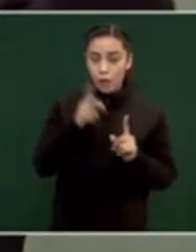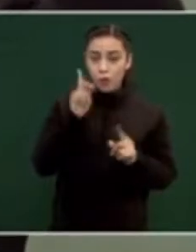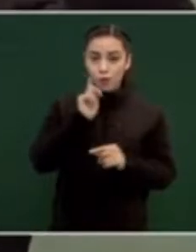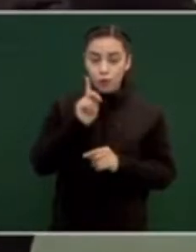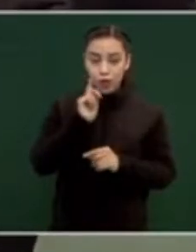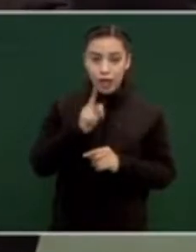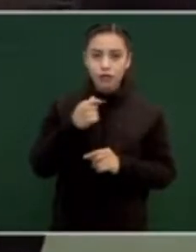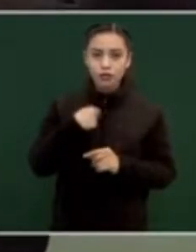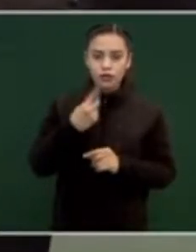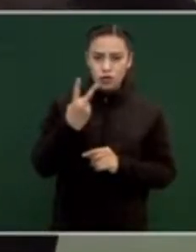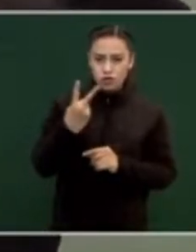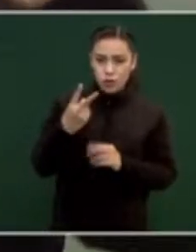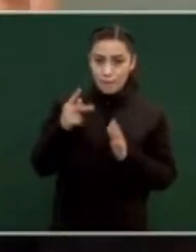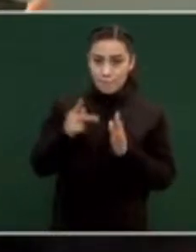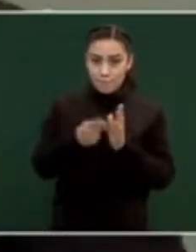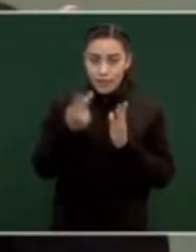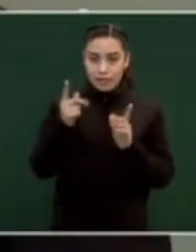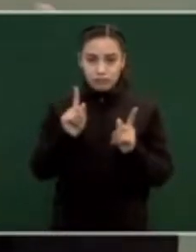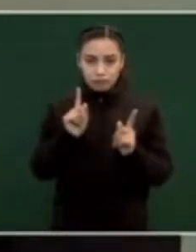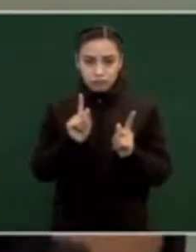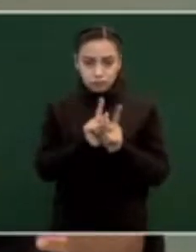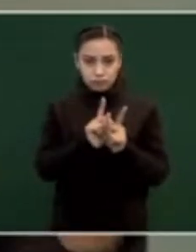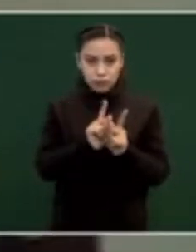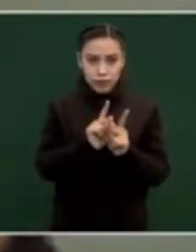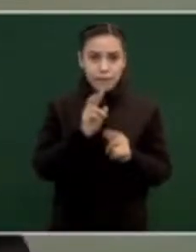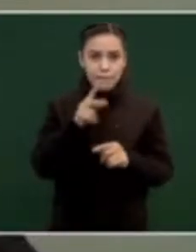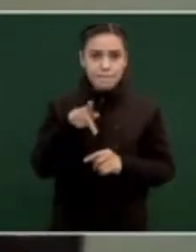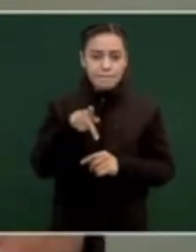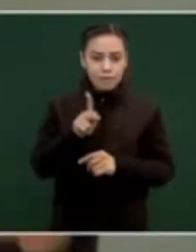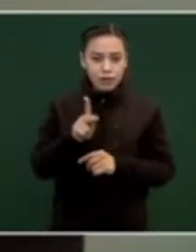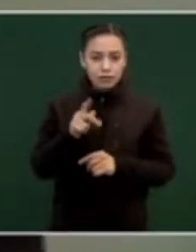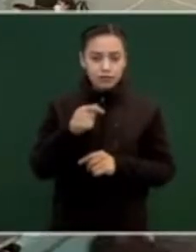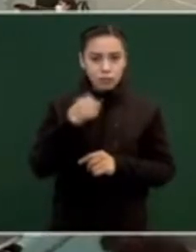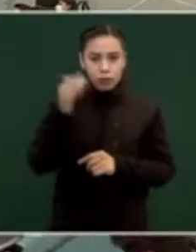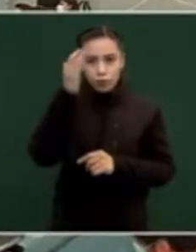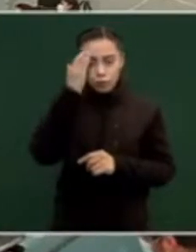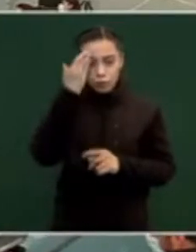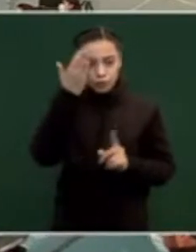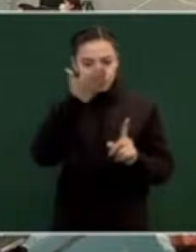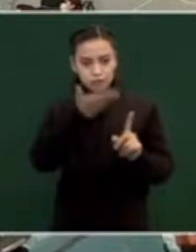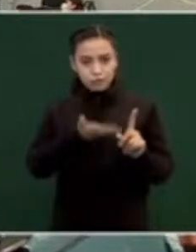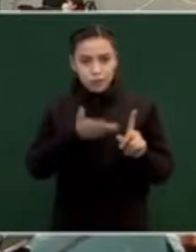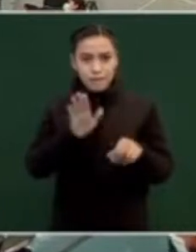conocía por sus escritos, por sus textos.